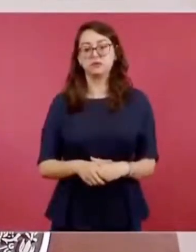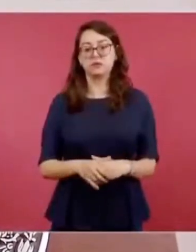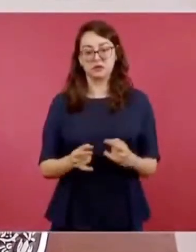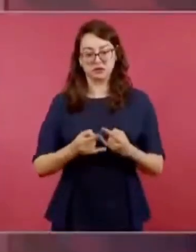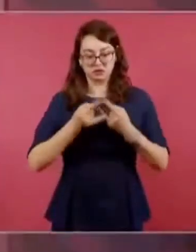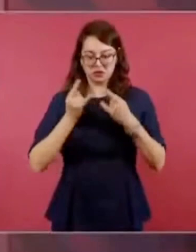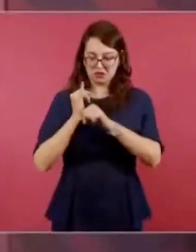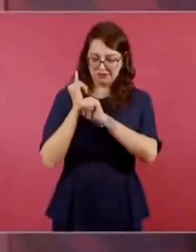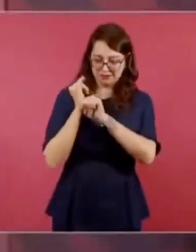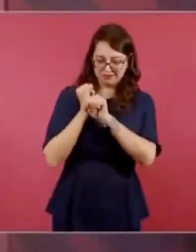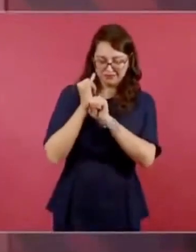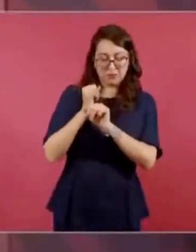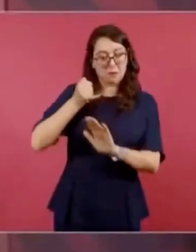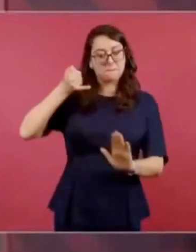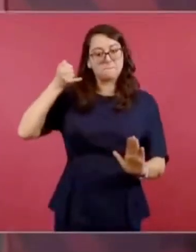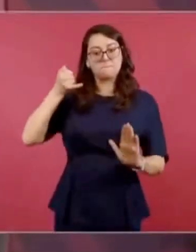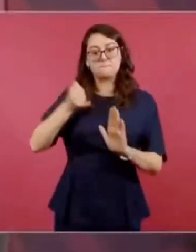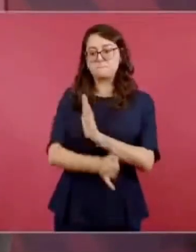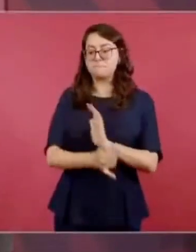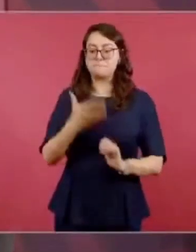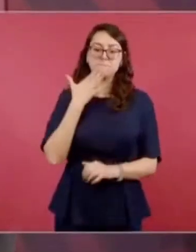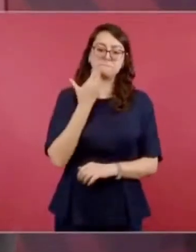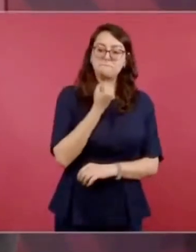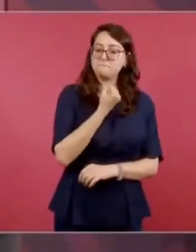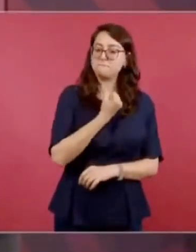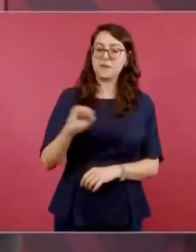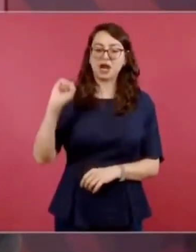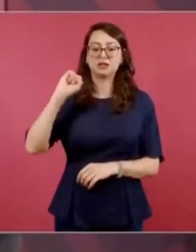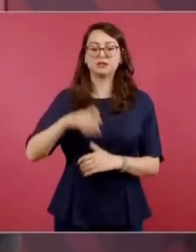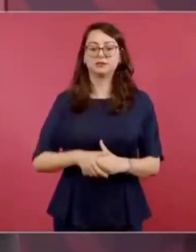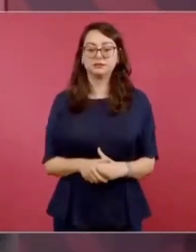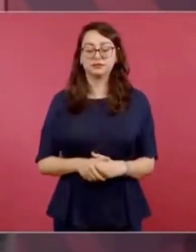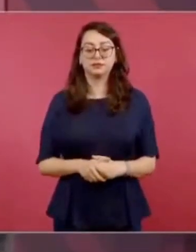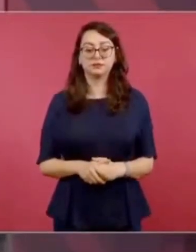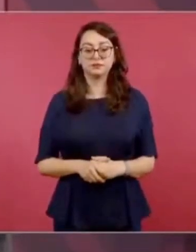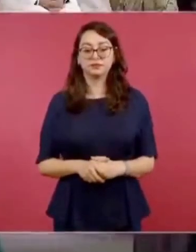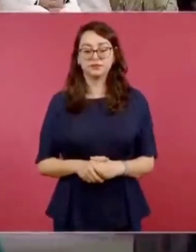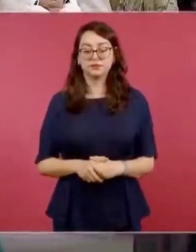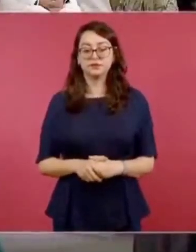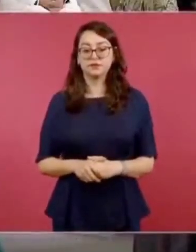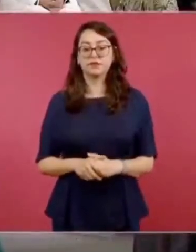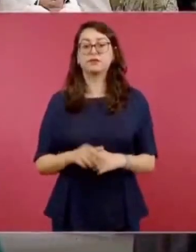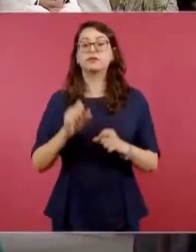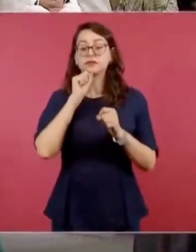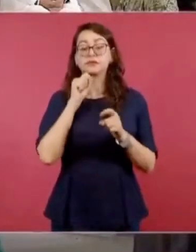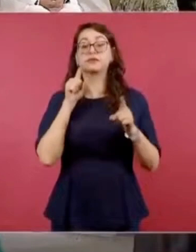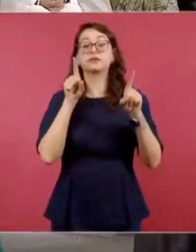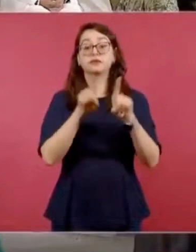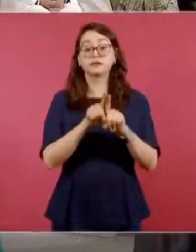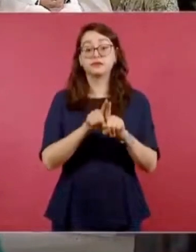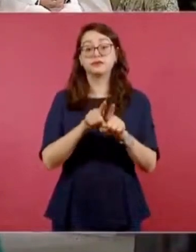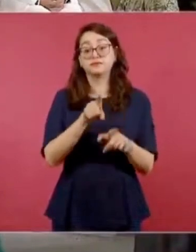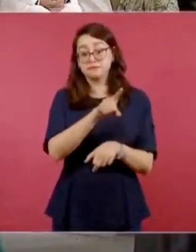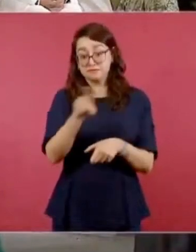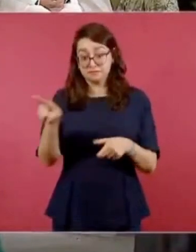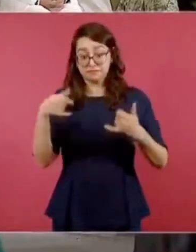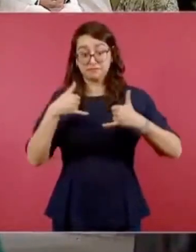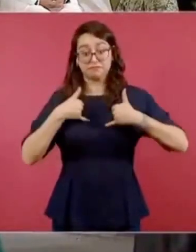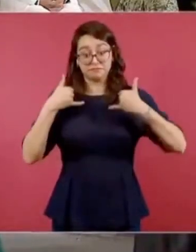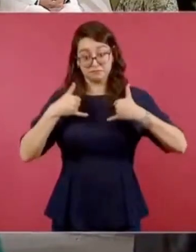historiador, de lo mejor. Y también recomiendo a los jóvenes